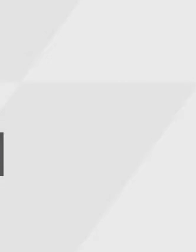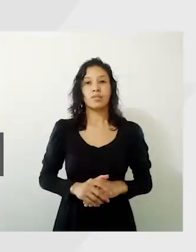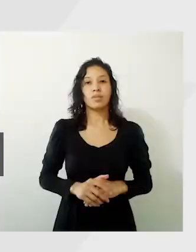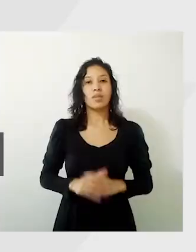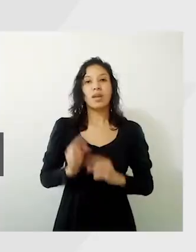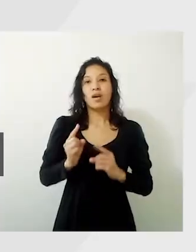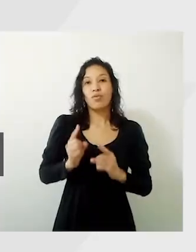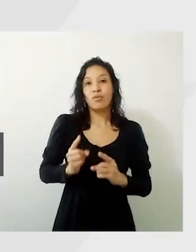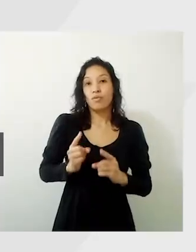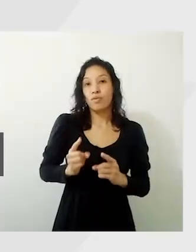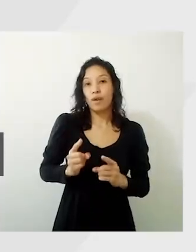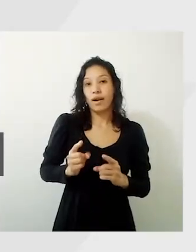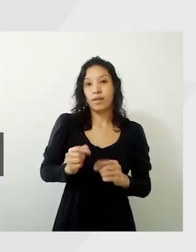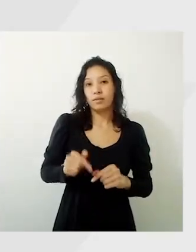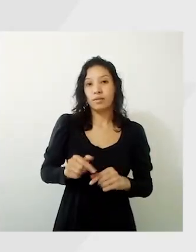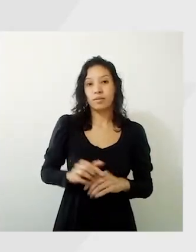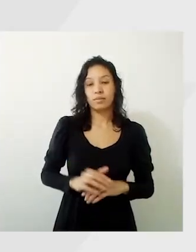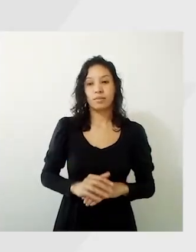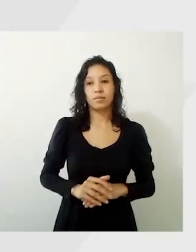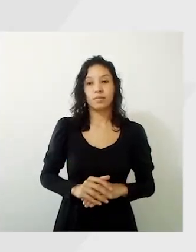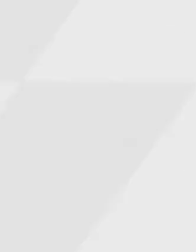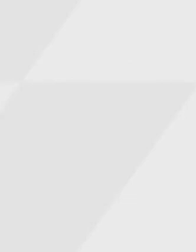Y mantenemos.